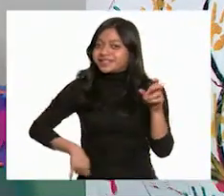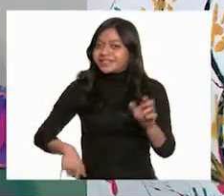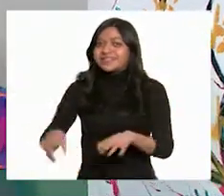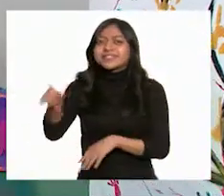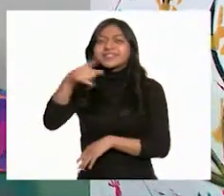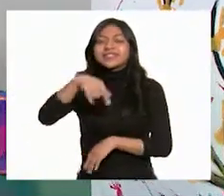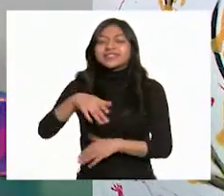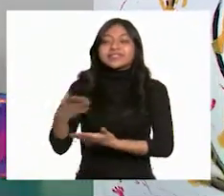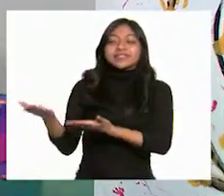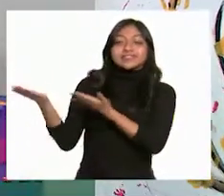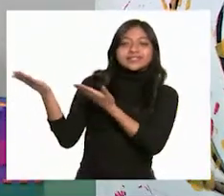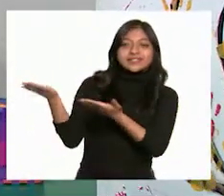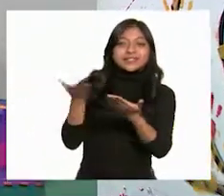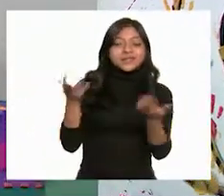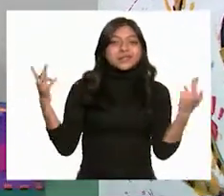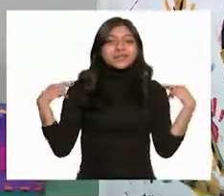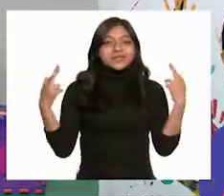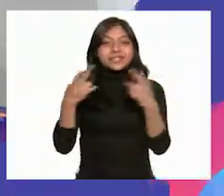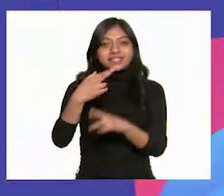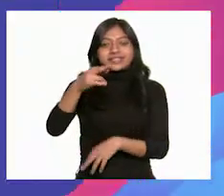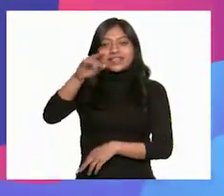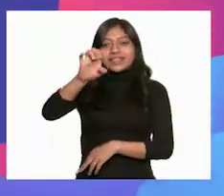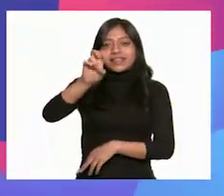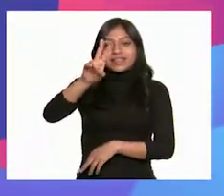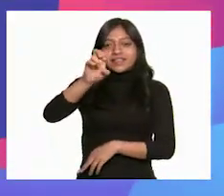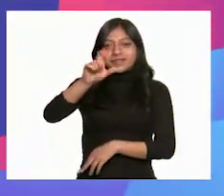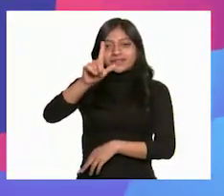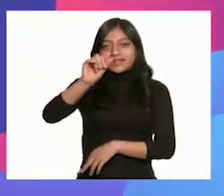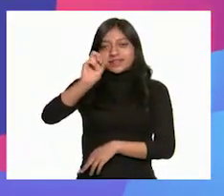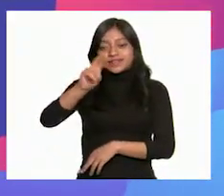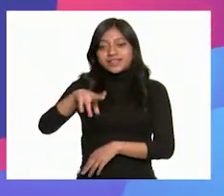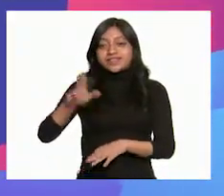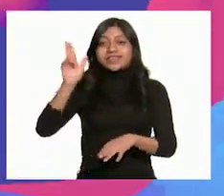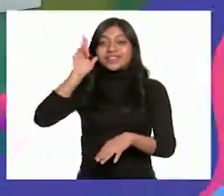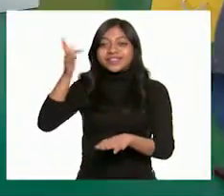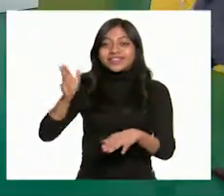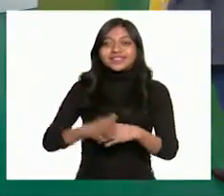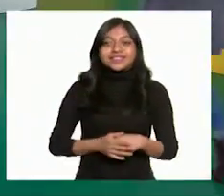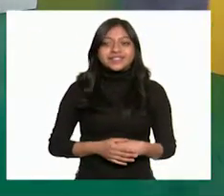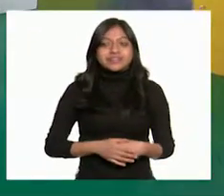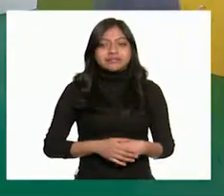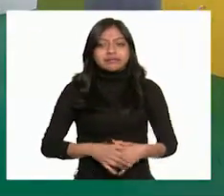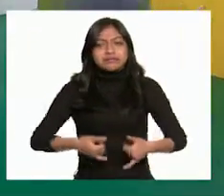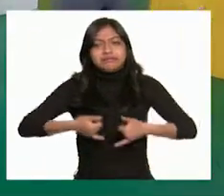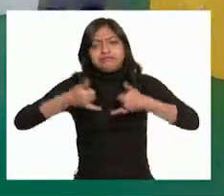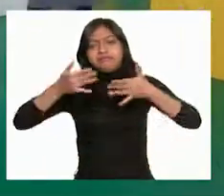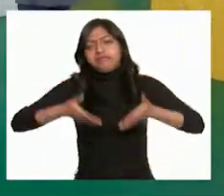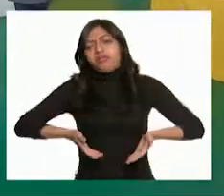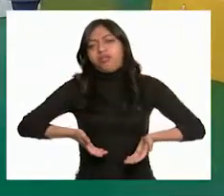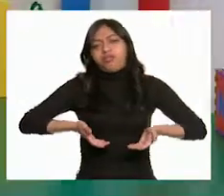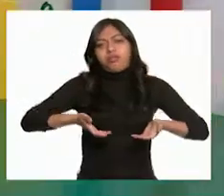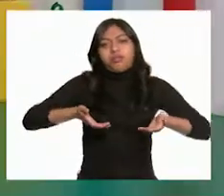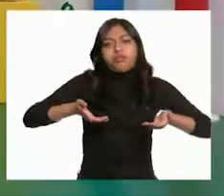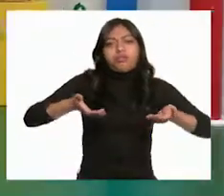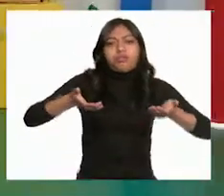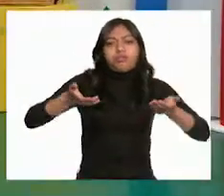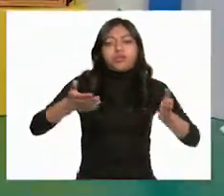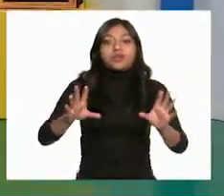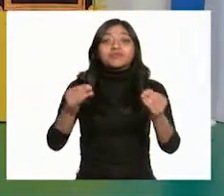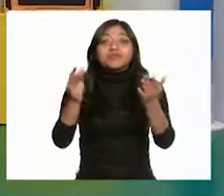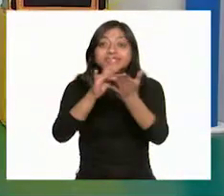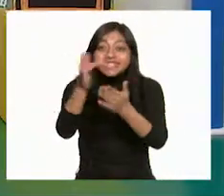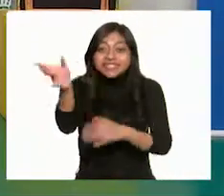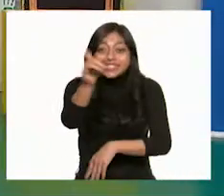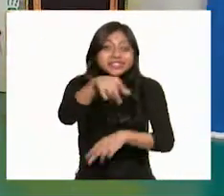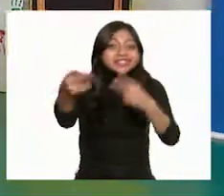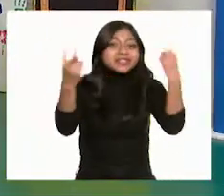vamos a recibir a la maestra Evelyn. ¡Hola, maestra! ¡Hola, Mariana! Esto pesa mucho. Muchas gracias. A mí